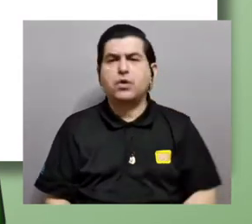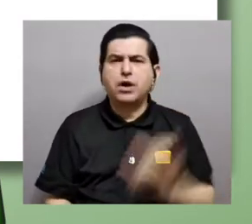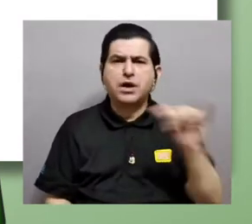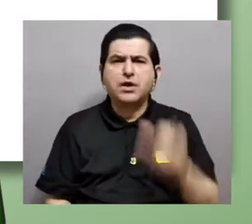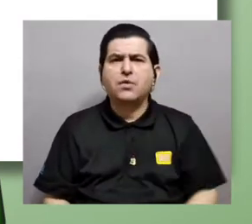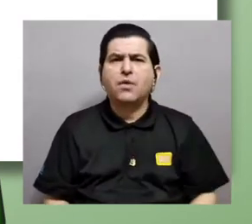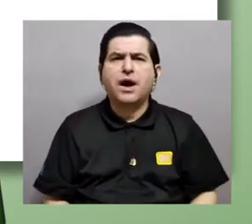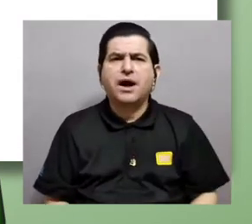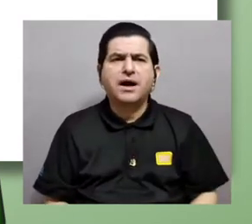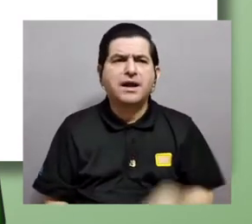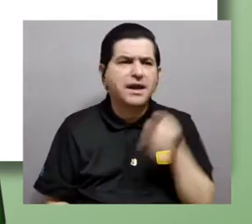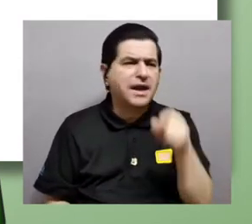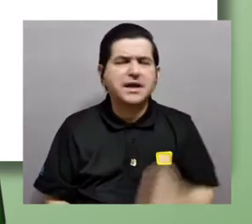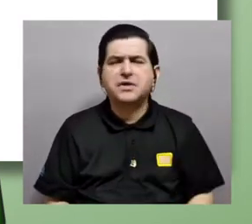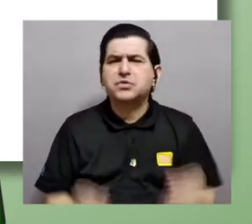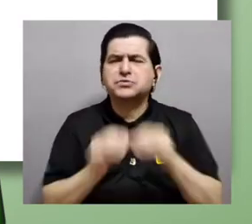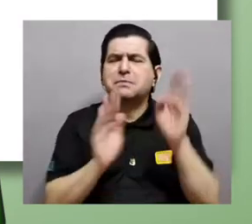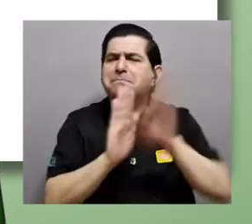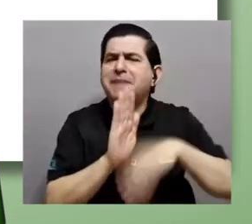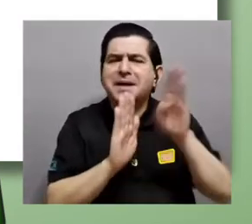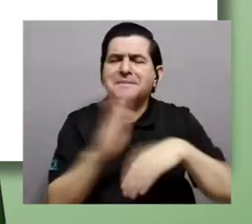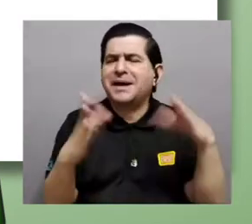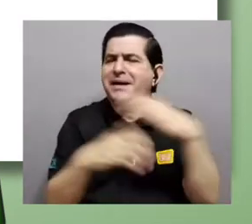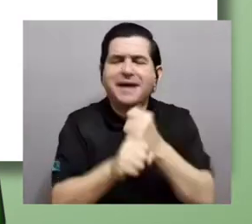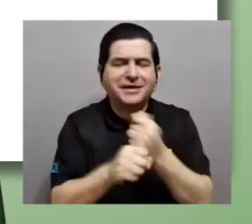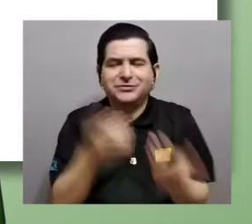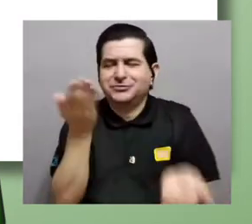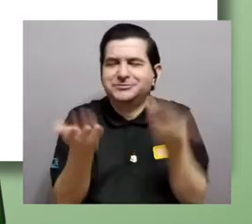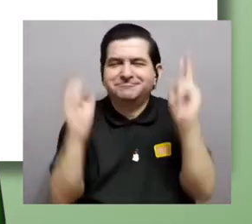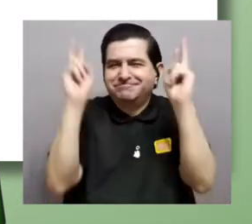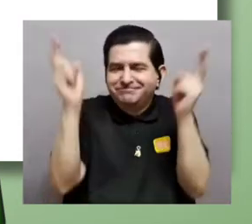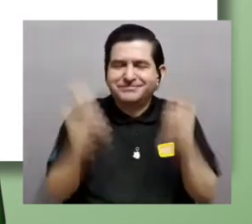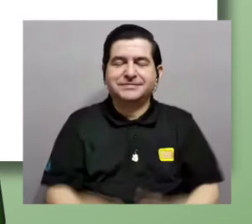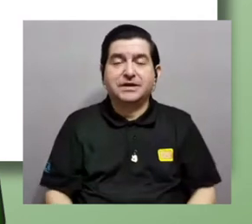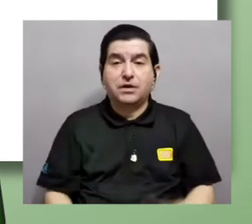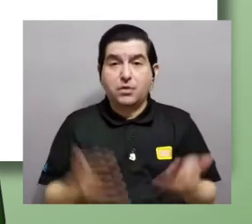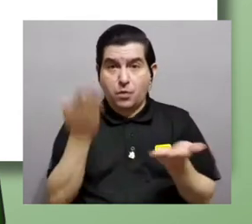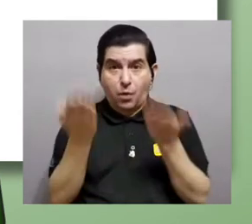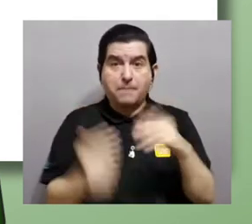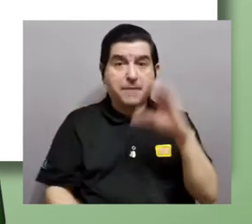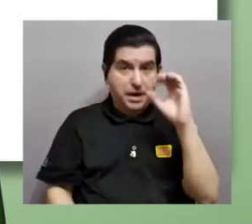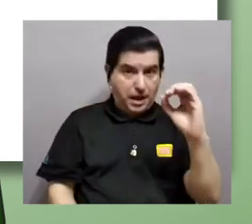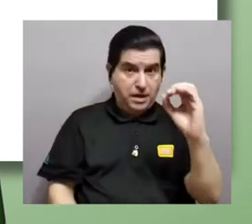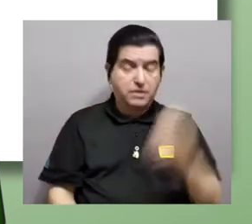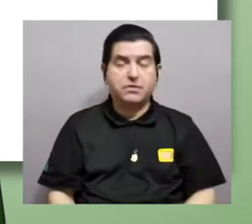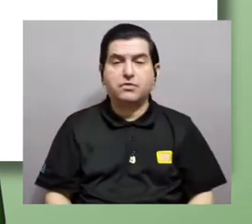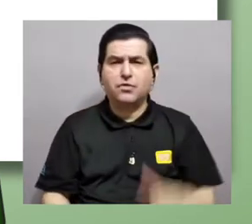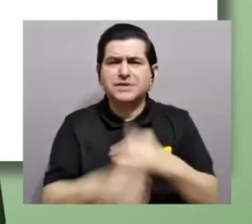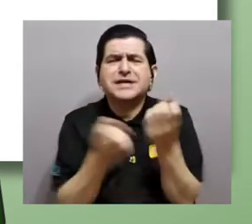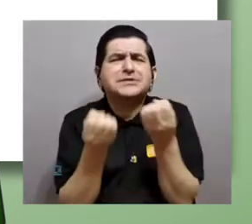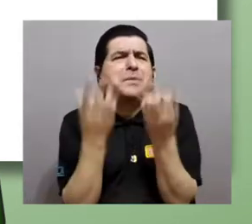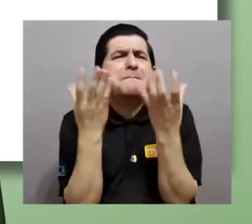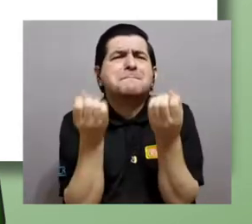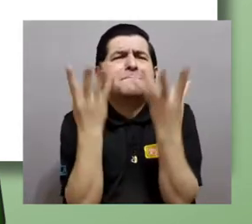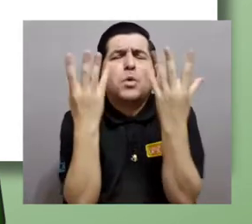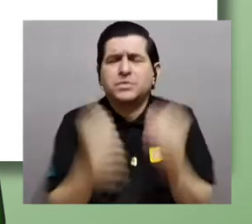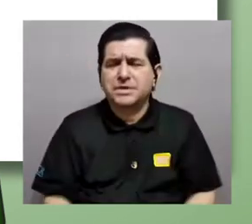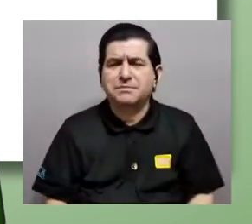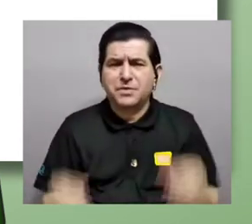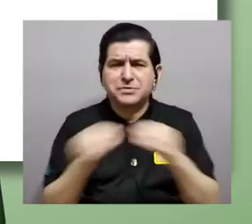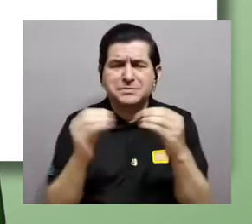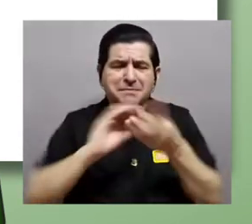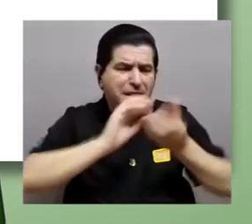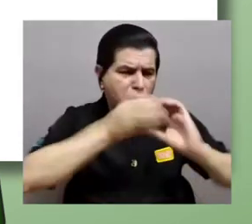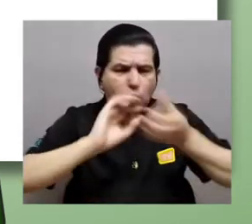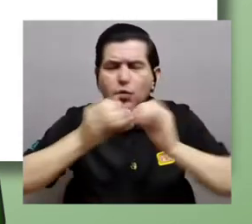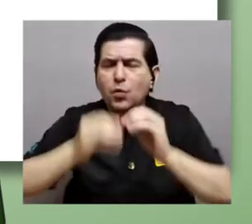relativamente más baratos de producir que los óvulos. Y esto hace que se produzcan en exceso y sean mucho más abundantes que